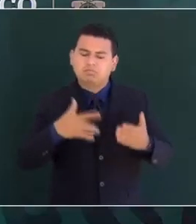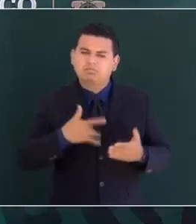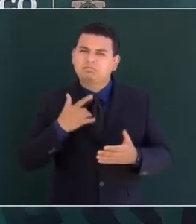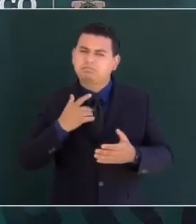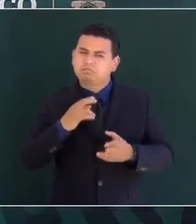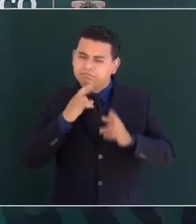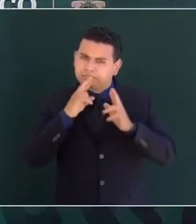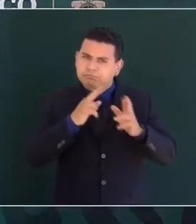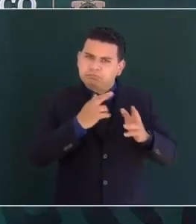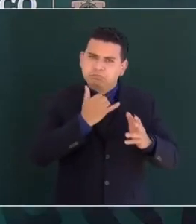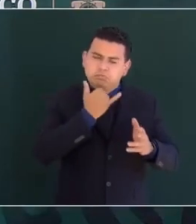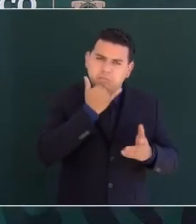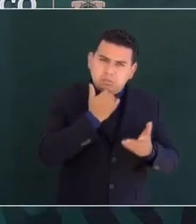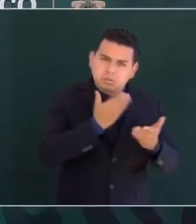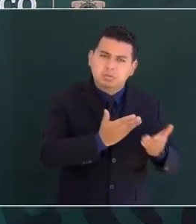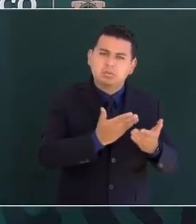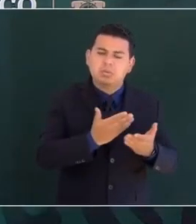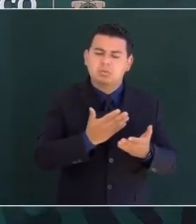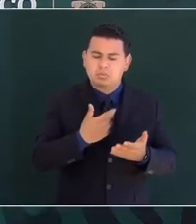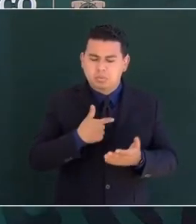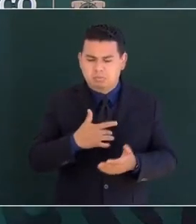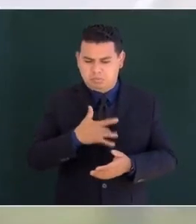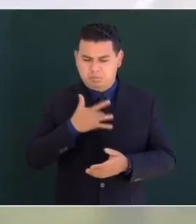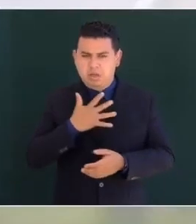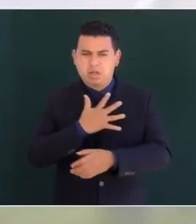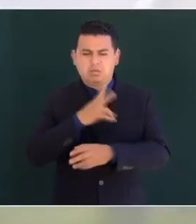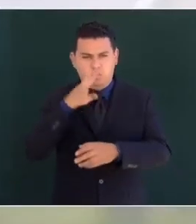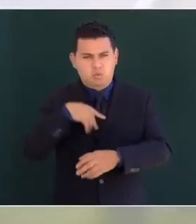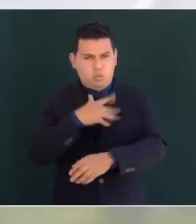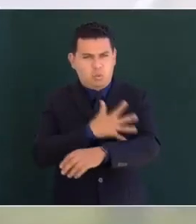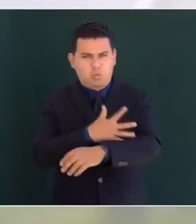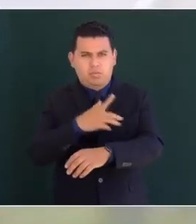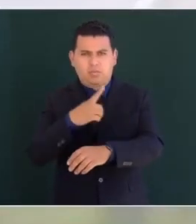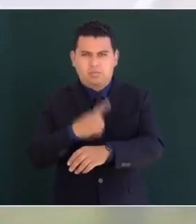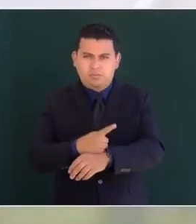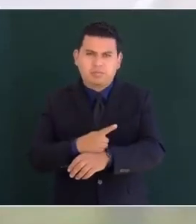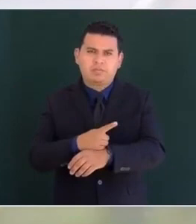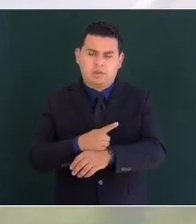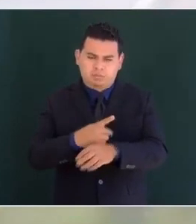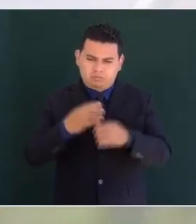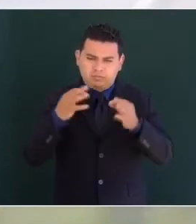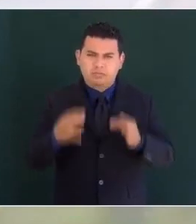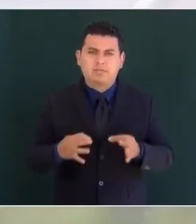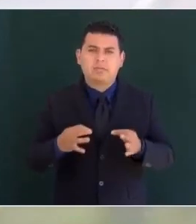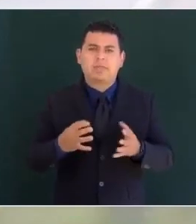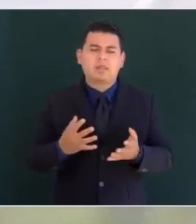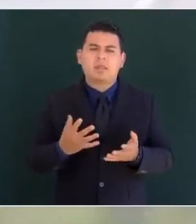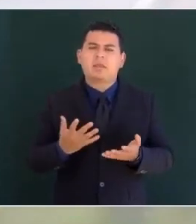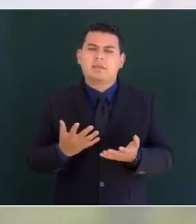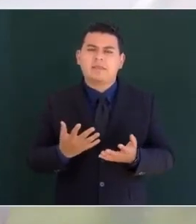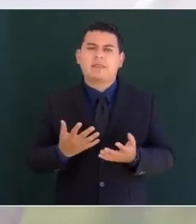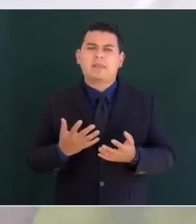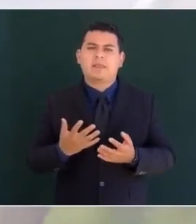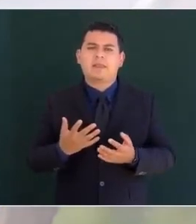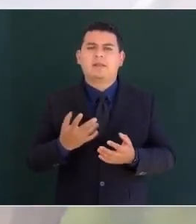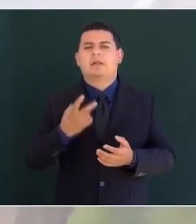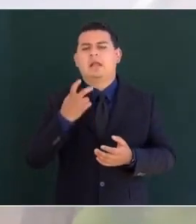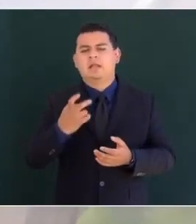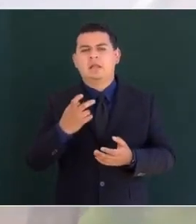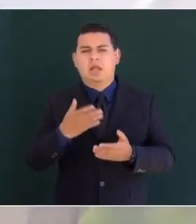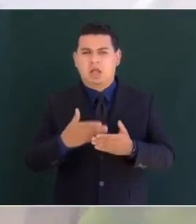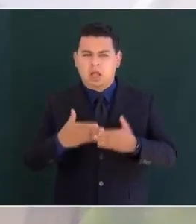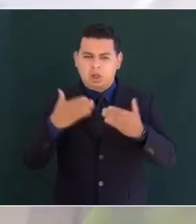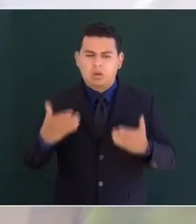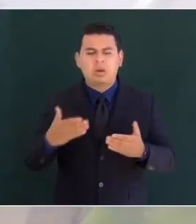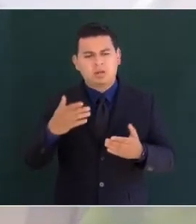con toda sinceridad con autenticidad nada mejor que iniciar estas jornadas